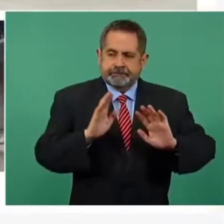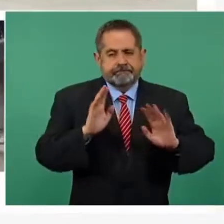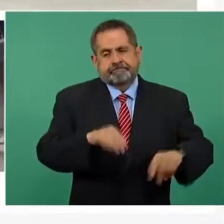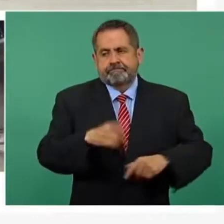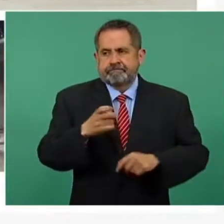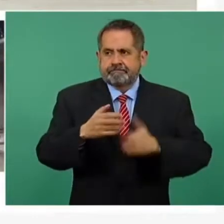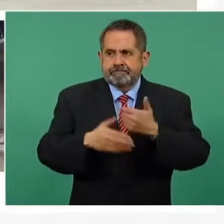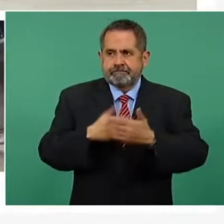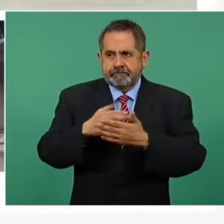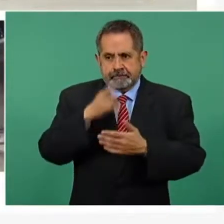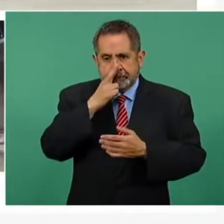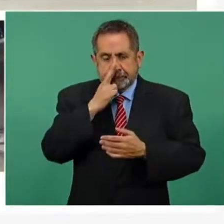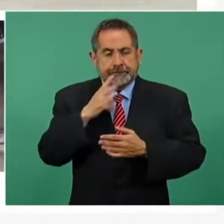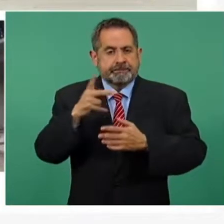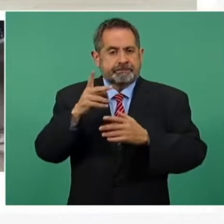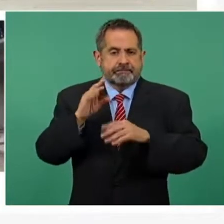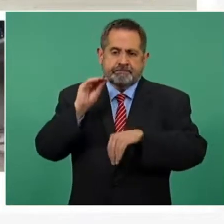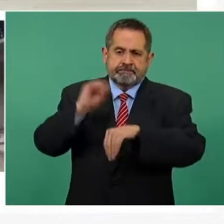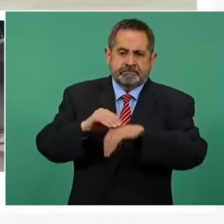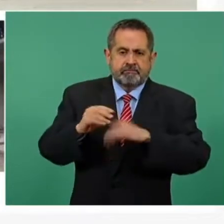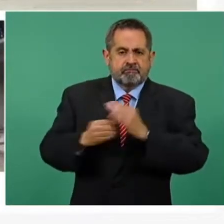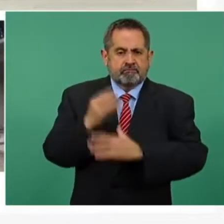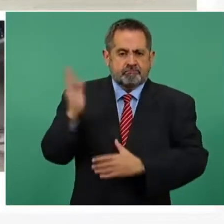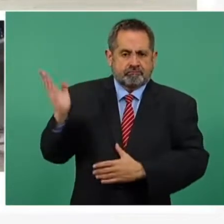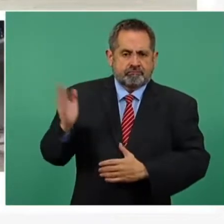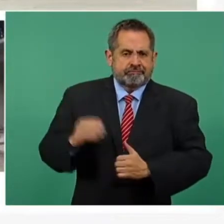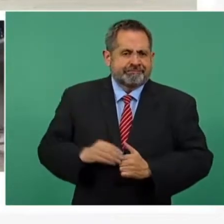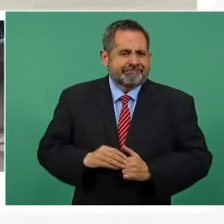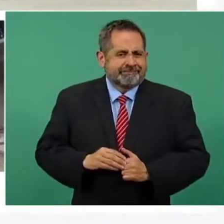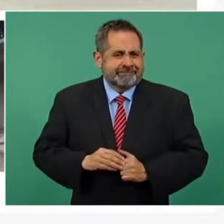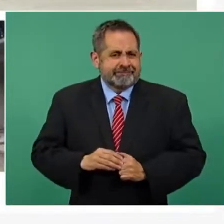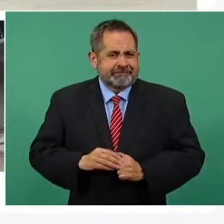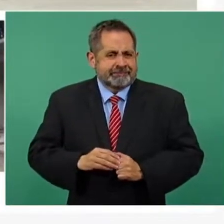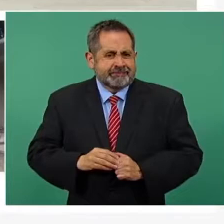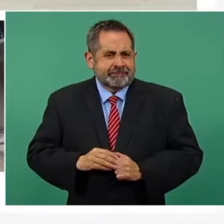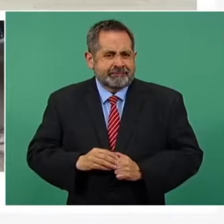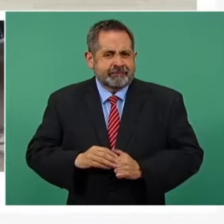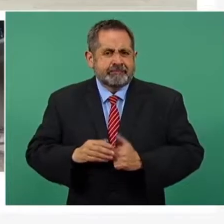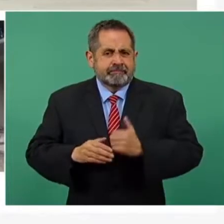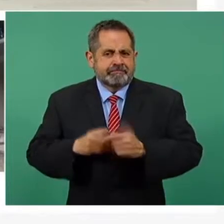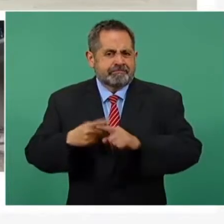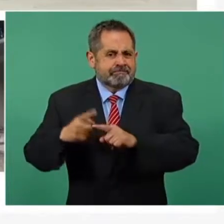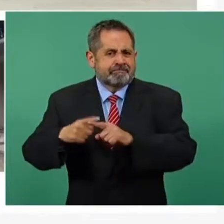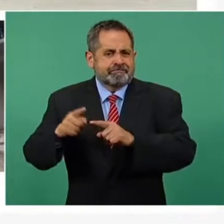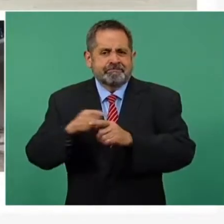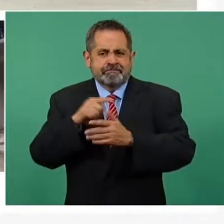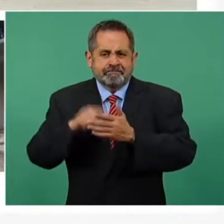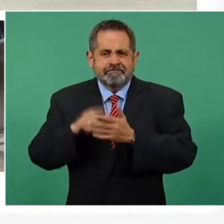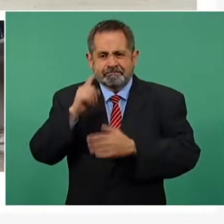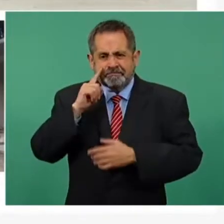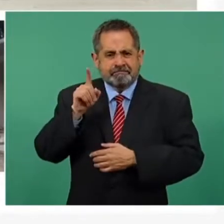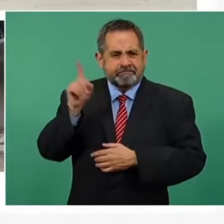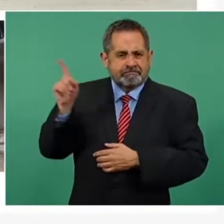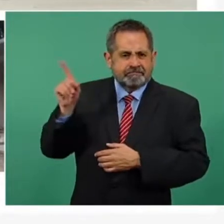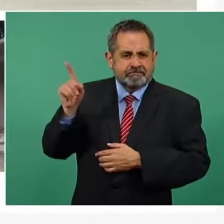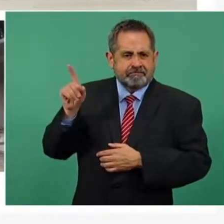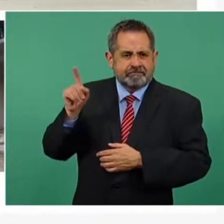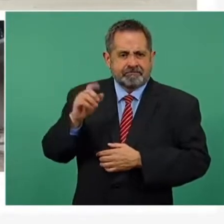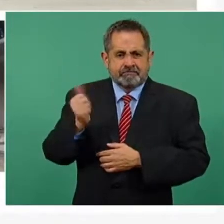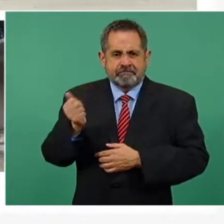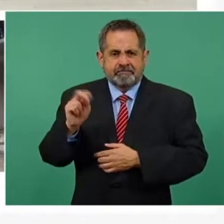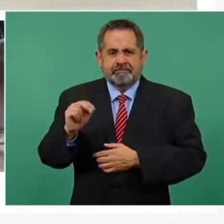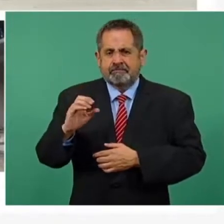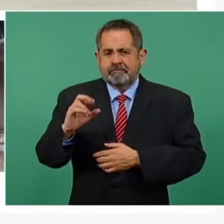actividades para el fortalecimiento de la actividad productiva en estas comunidades del aguaje en San Cristóbal de las